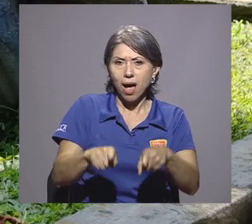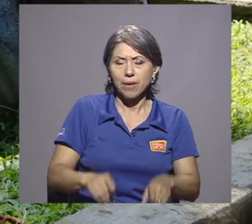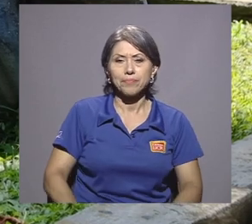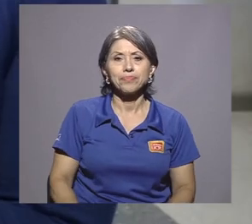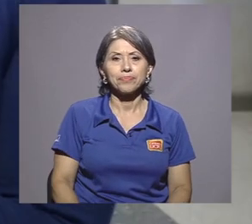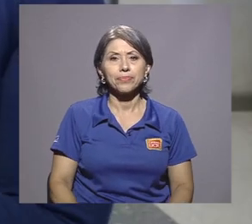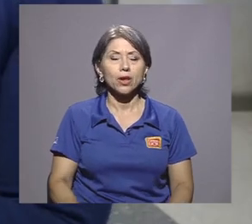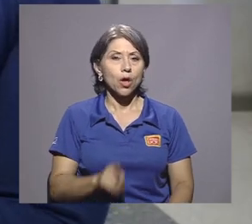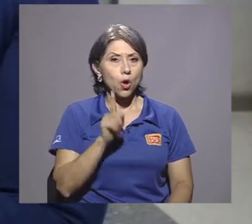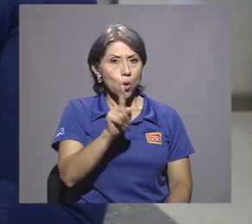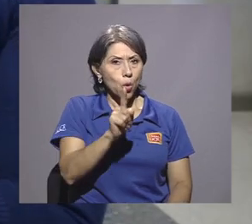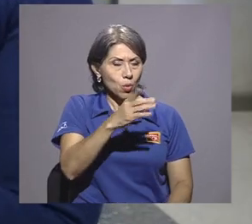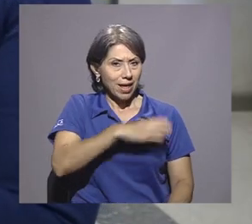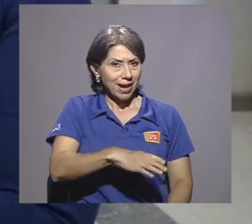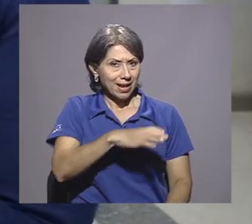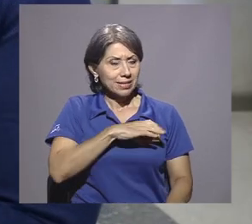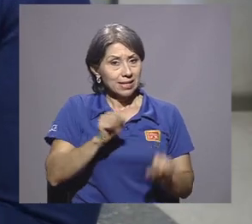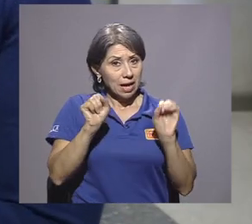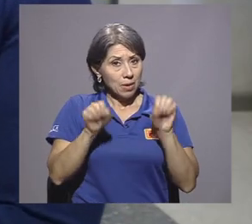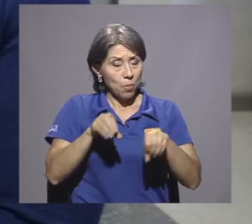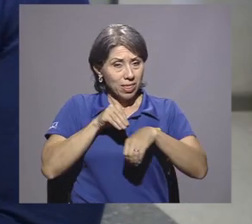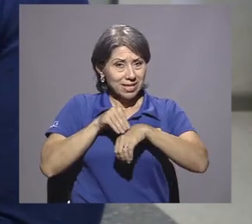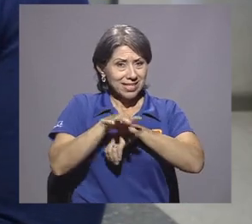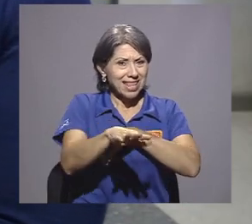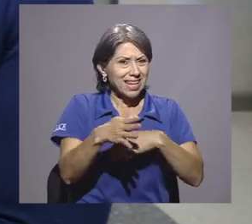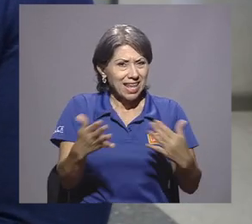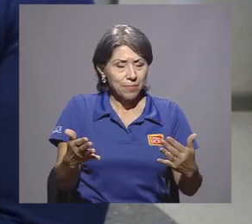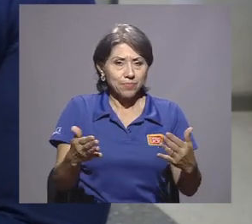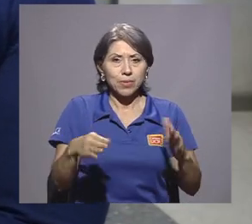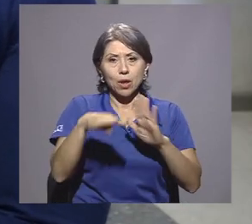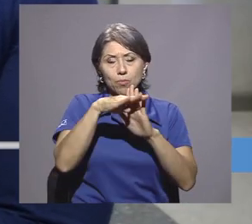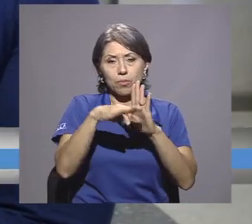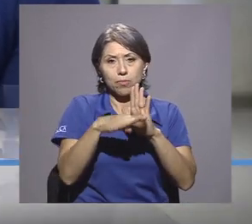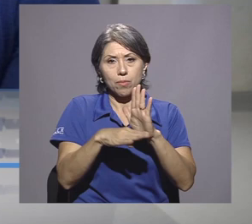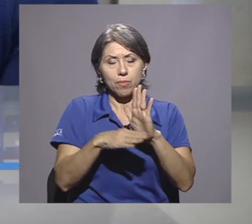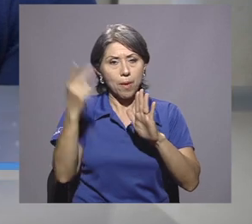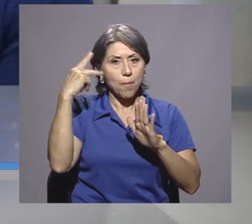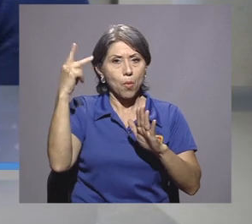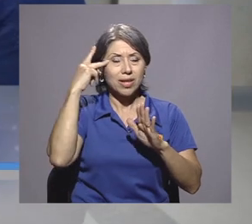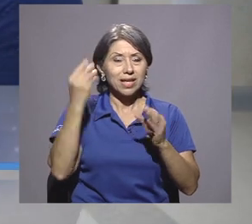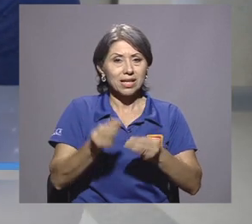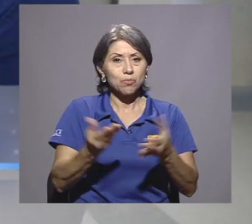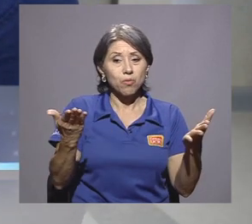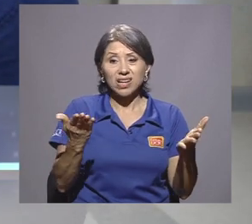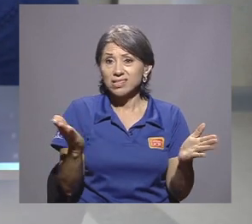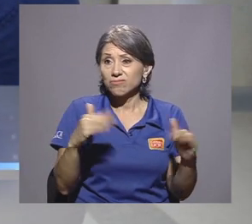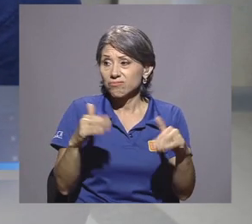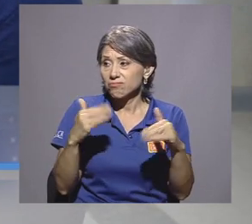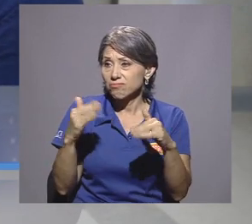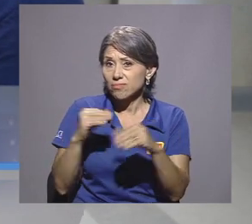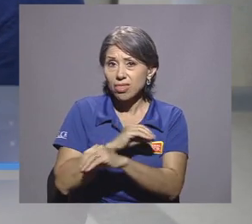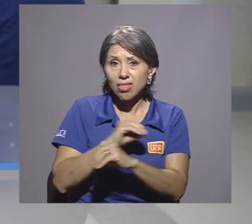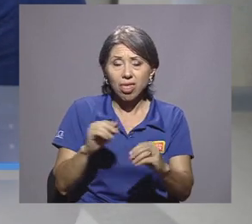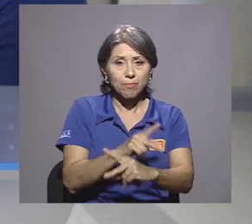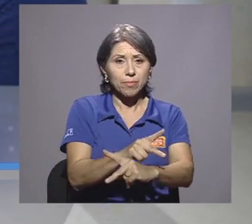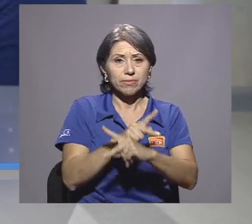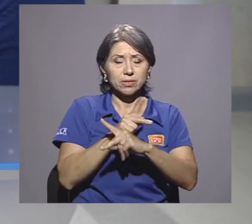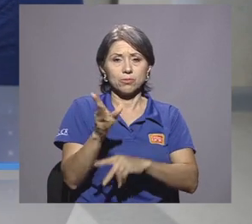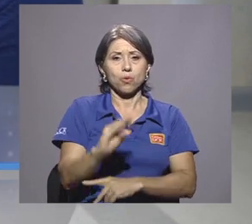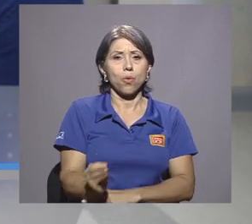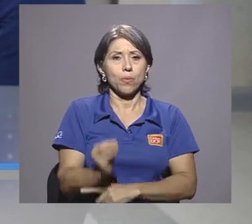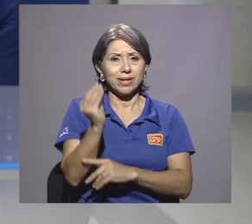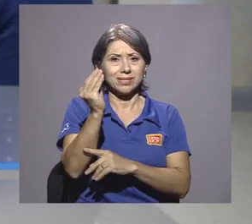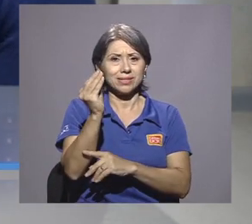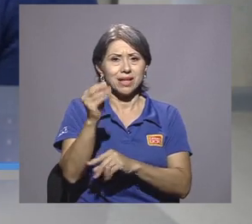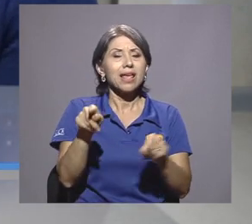Uno de los elementos que puede incidir definitivamente es el tema de las políticas públicas inexistentes en temas de prevención para